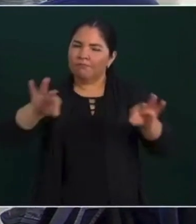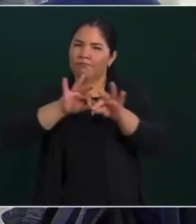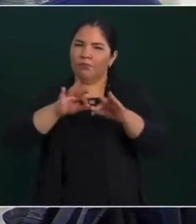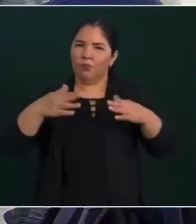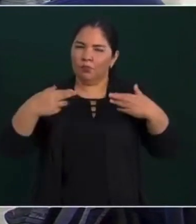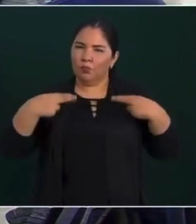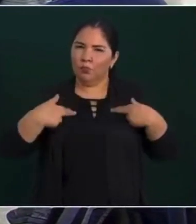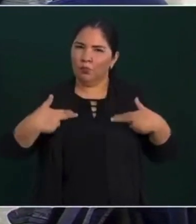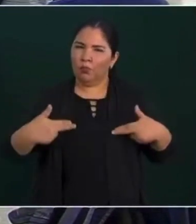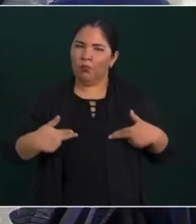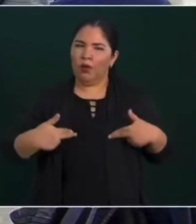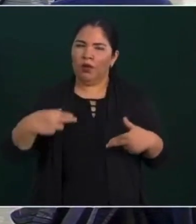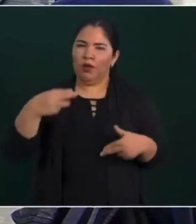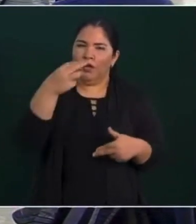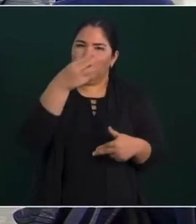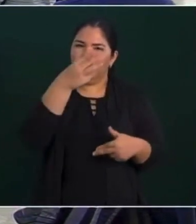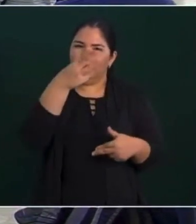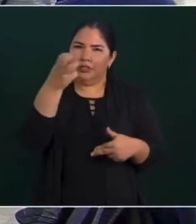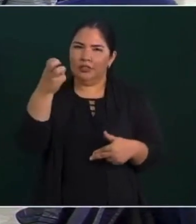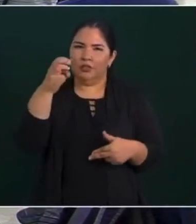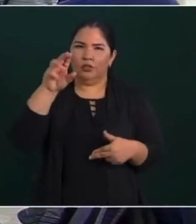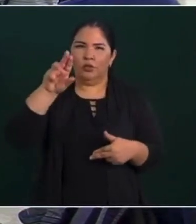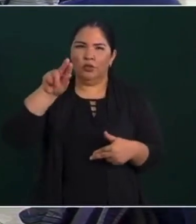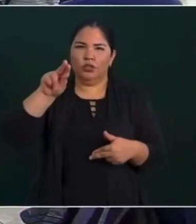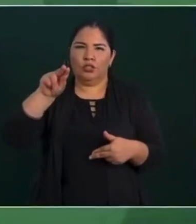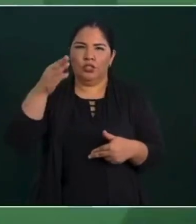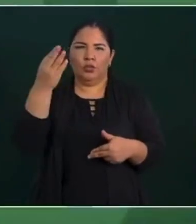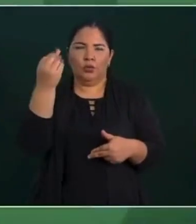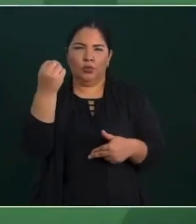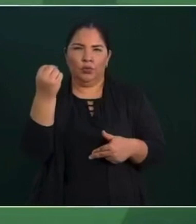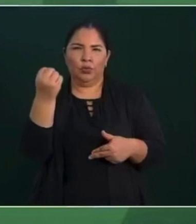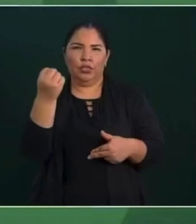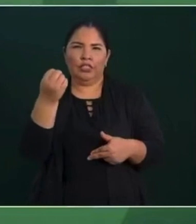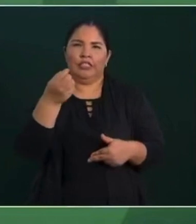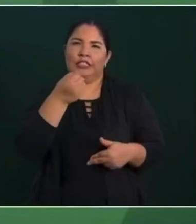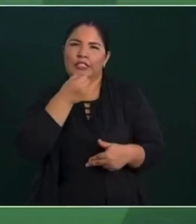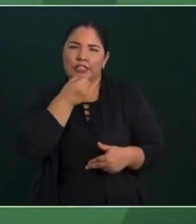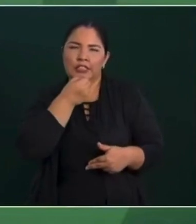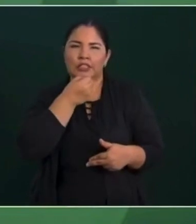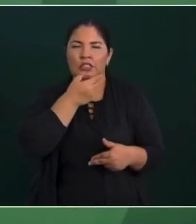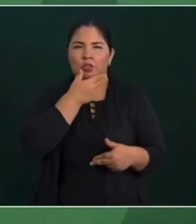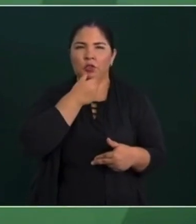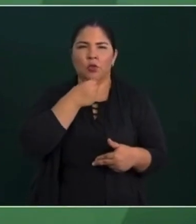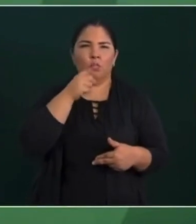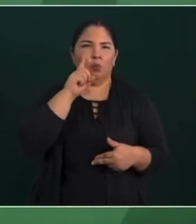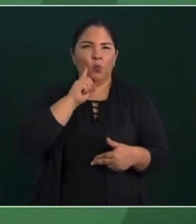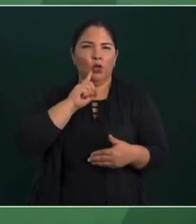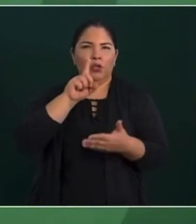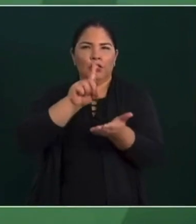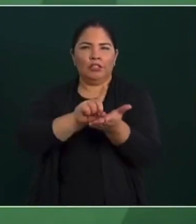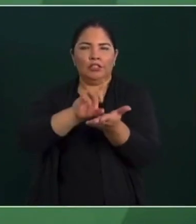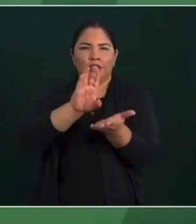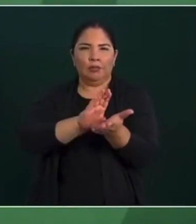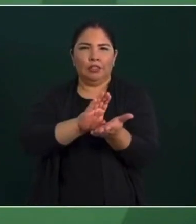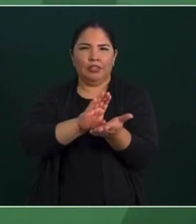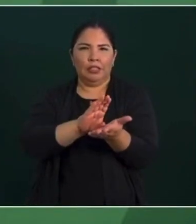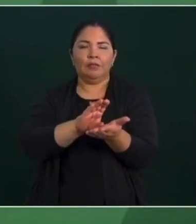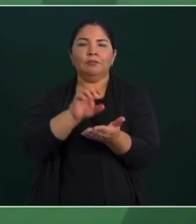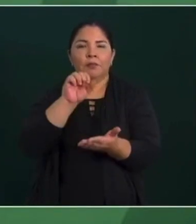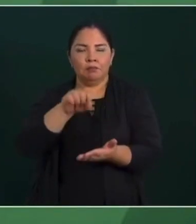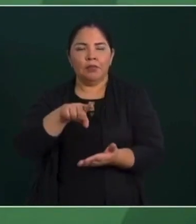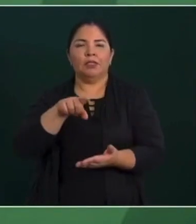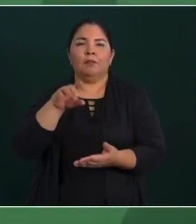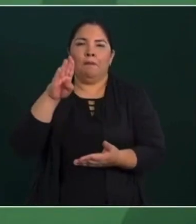389 niños y niñas con discapacidad tienen su pensión,